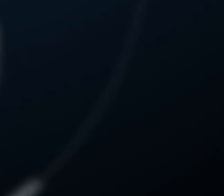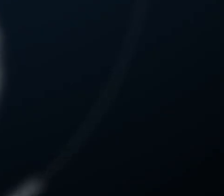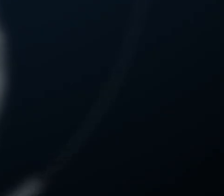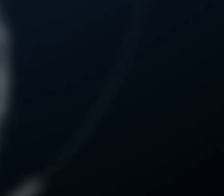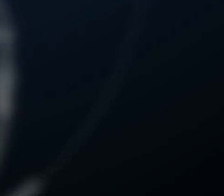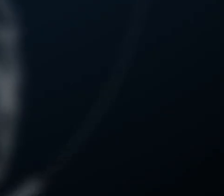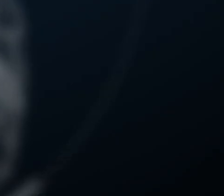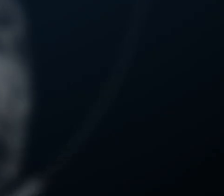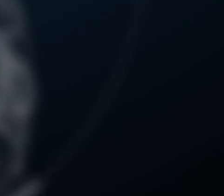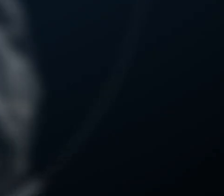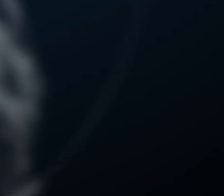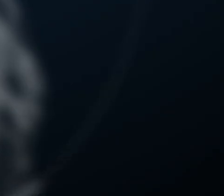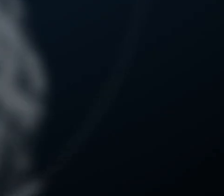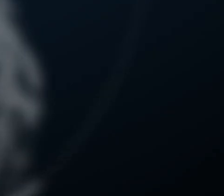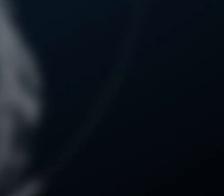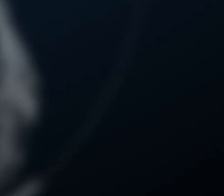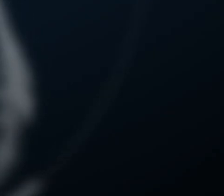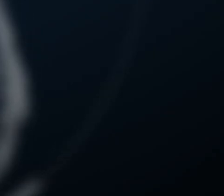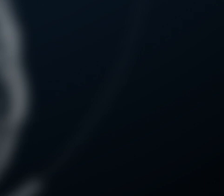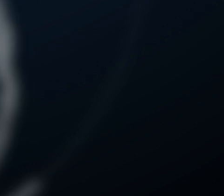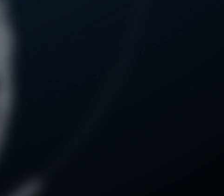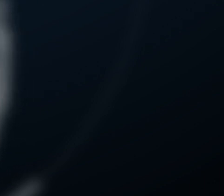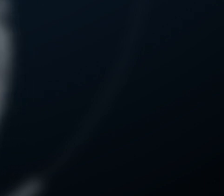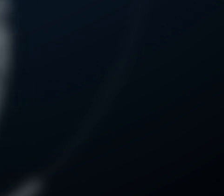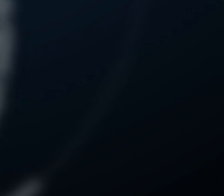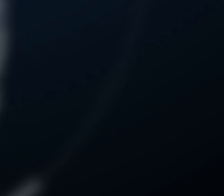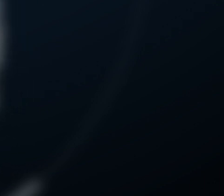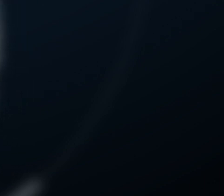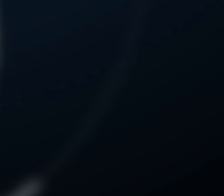La vida puede traernos retos en nuestra salud.